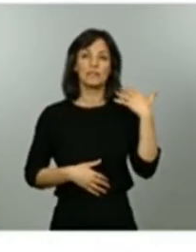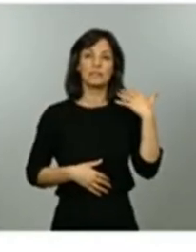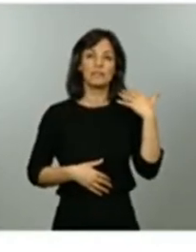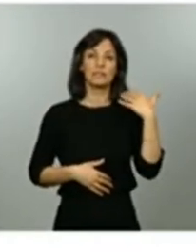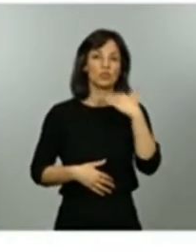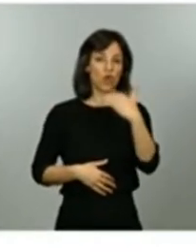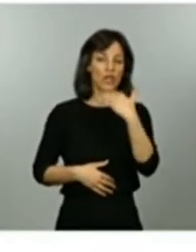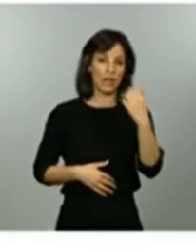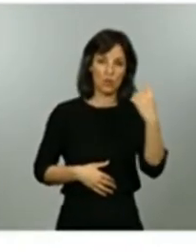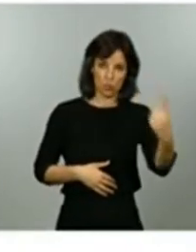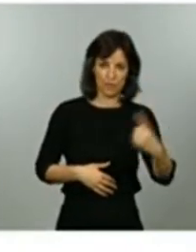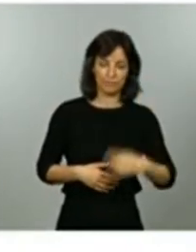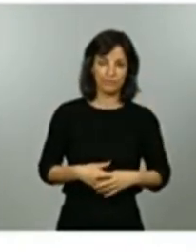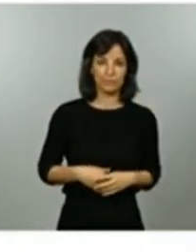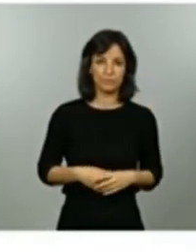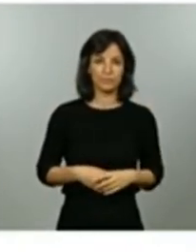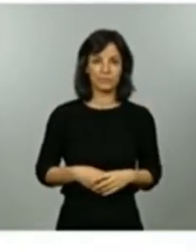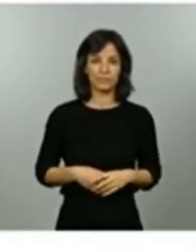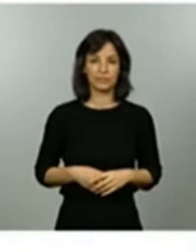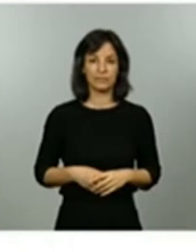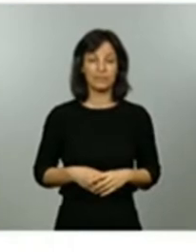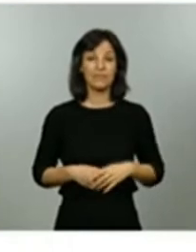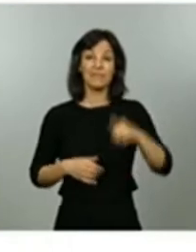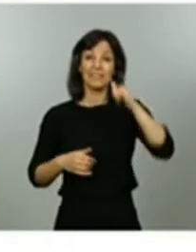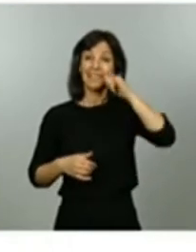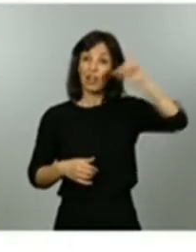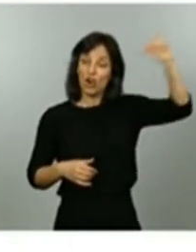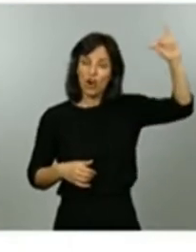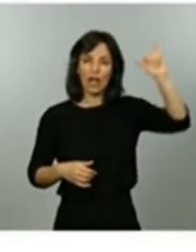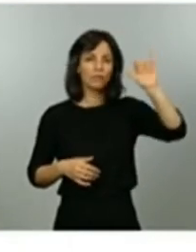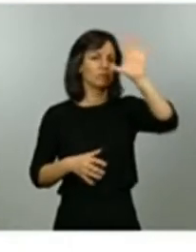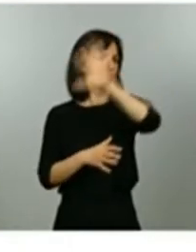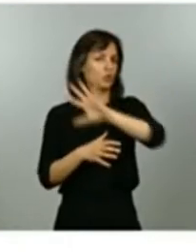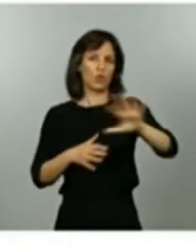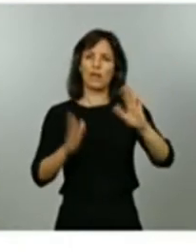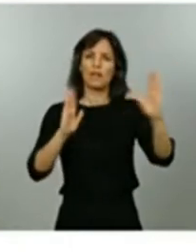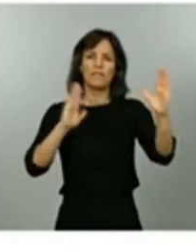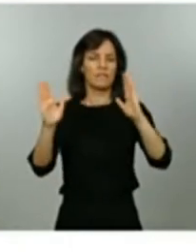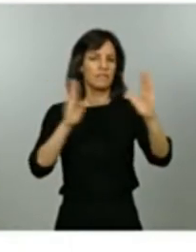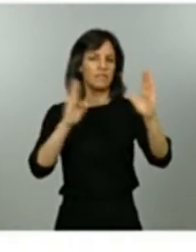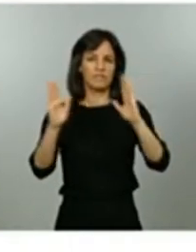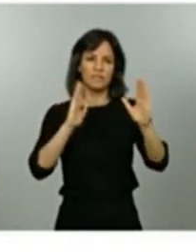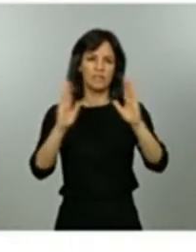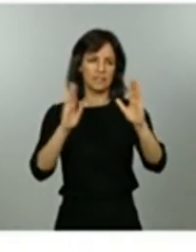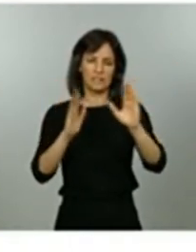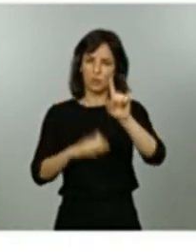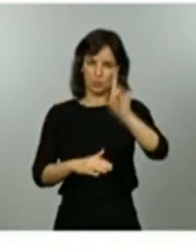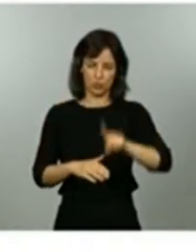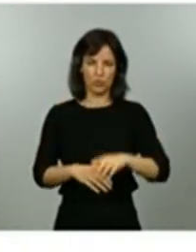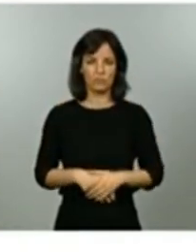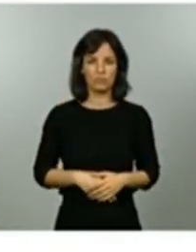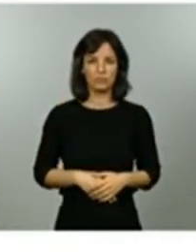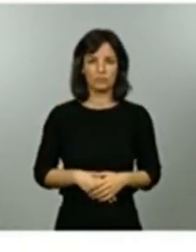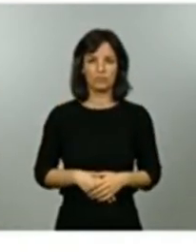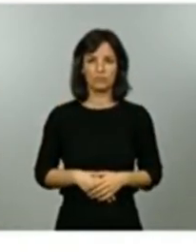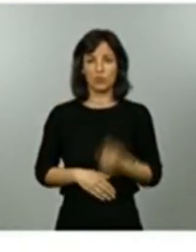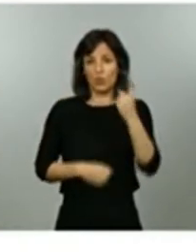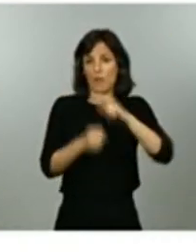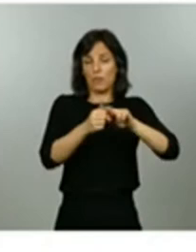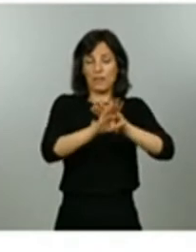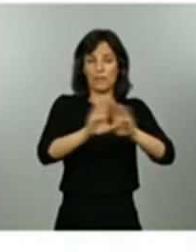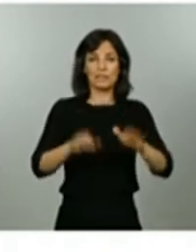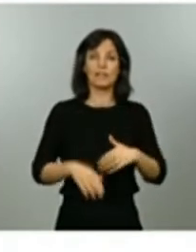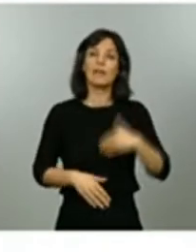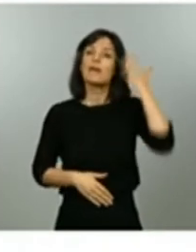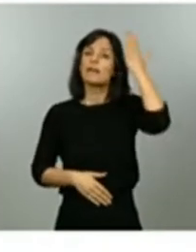La Rioja pasa toda la provincia a toda la comunidad autónoma a la fase 1 es uniprovincial Navarra también pasa